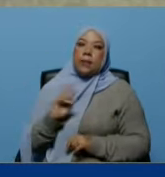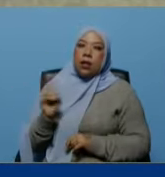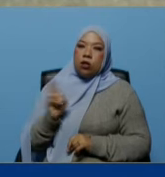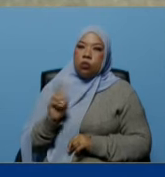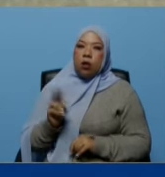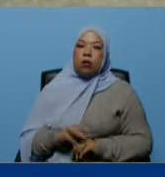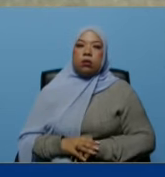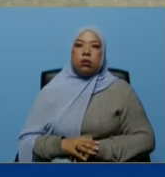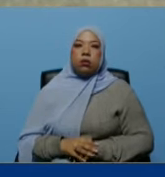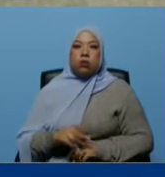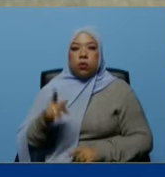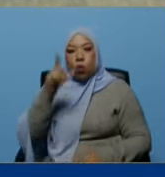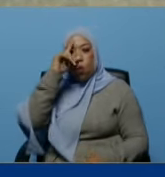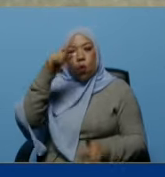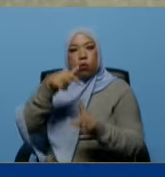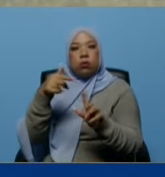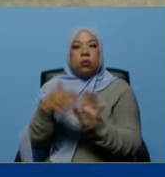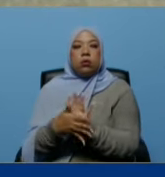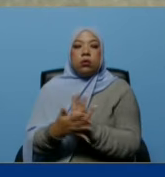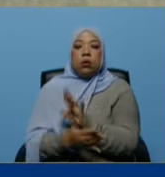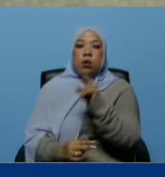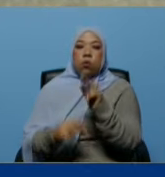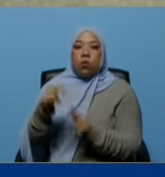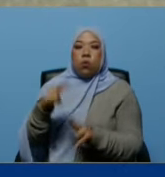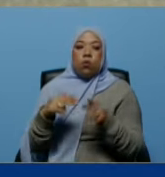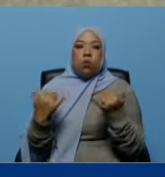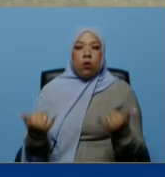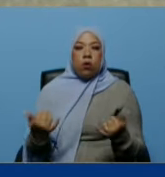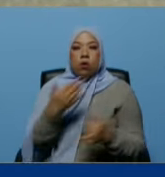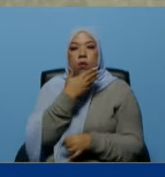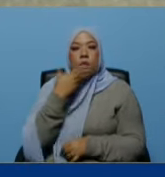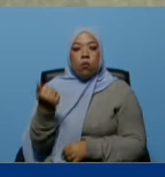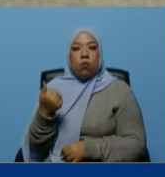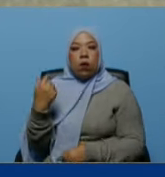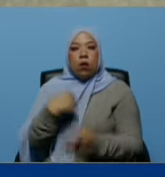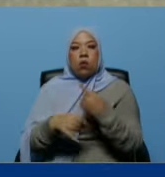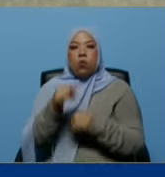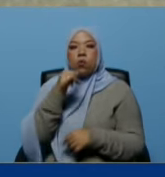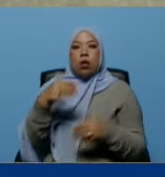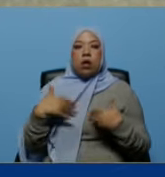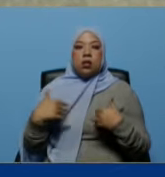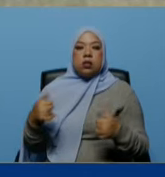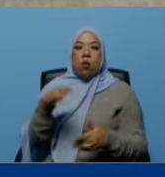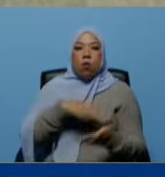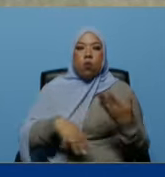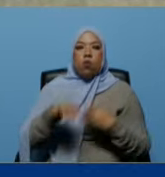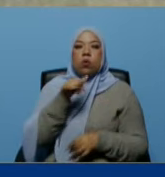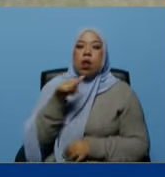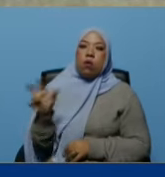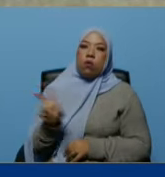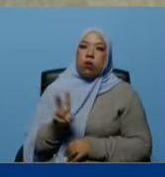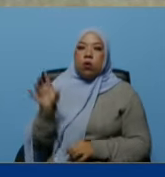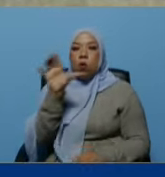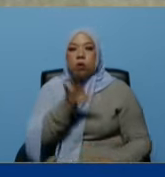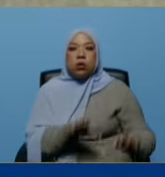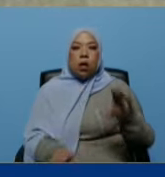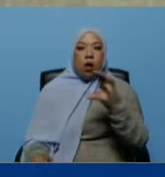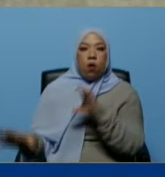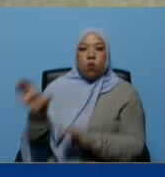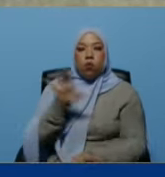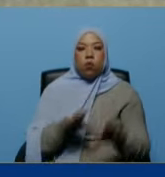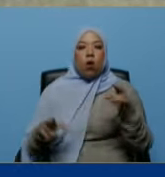con un solo objetivo construir el mejor sistema de salud público científico